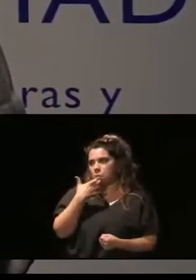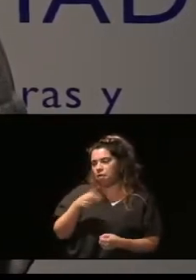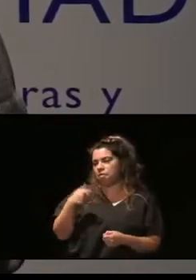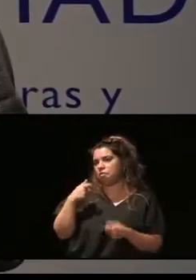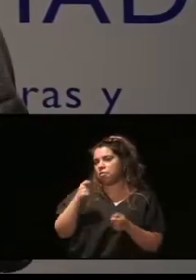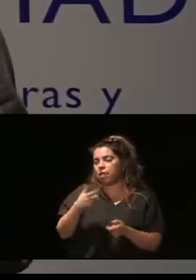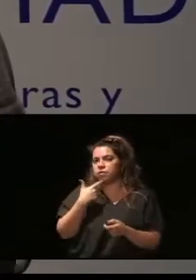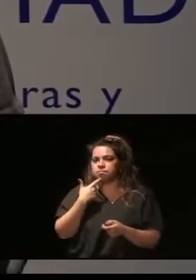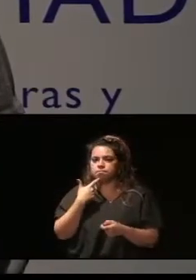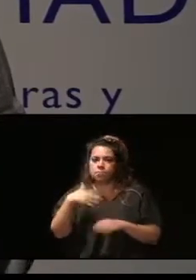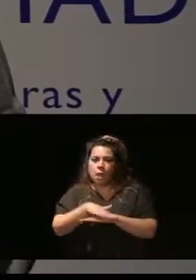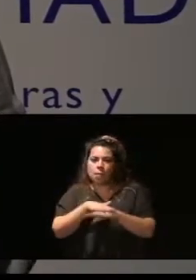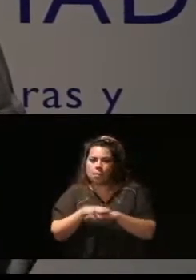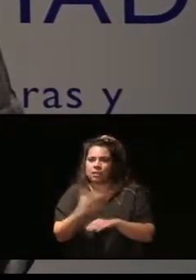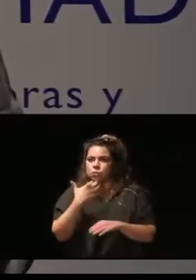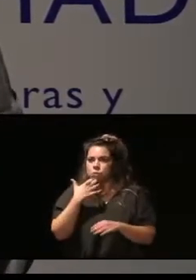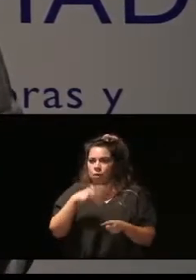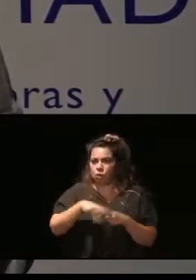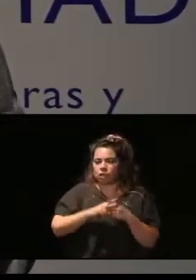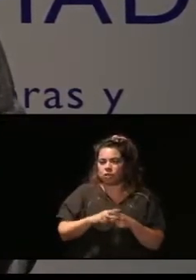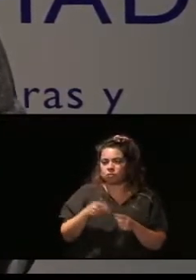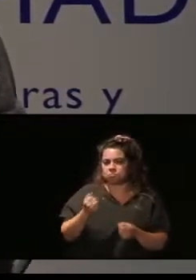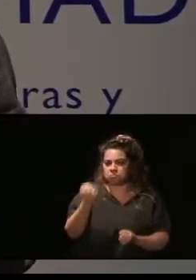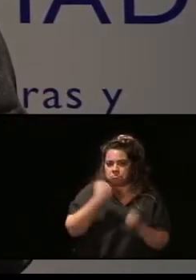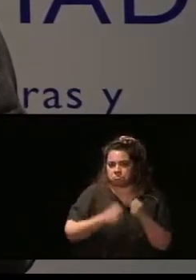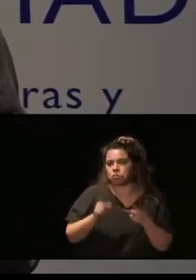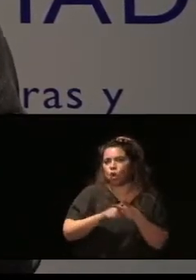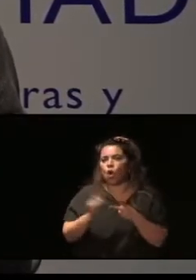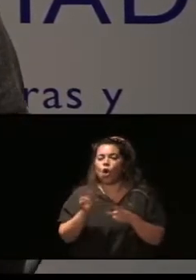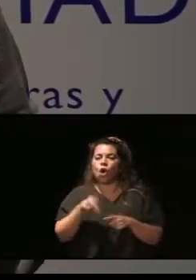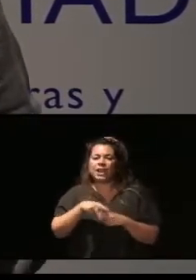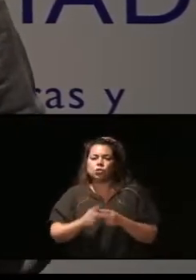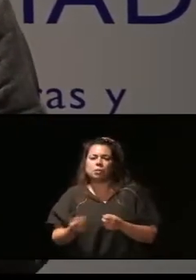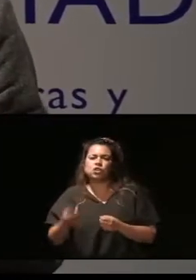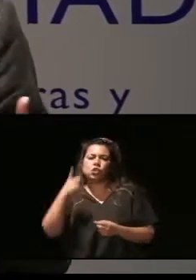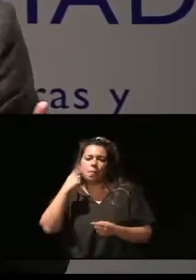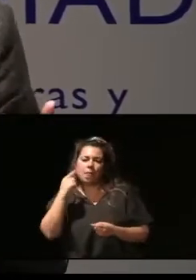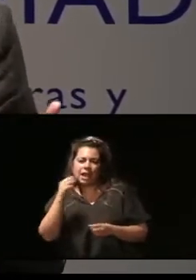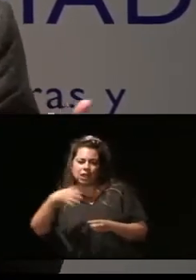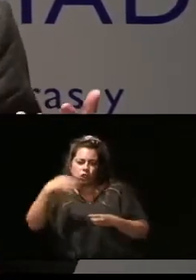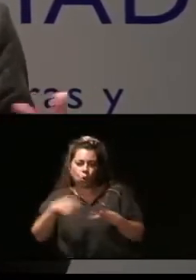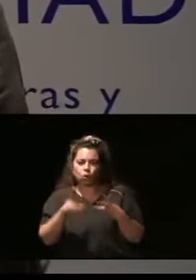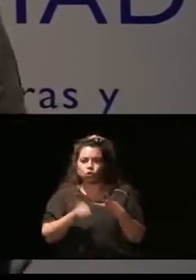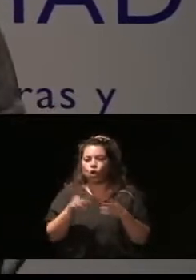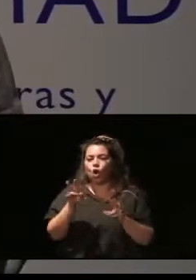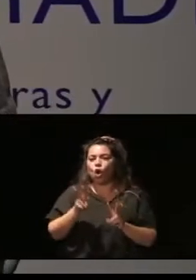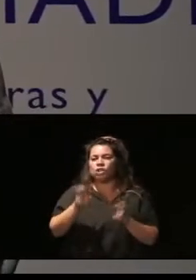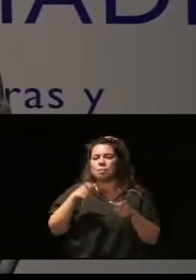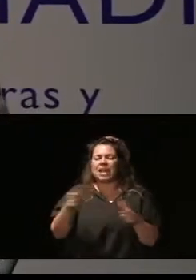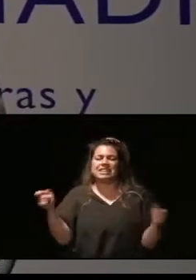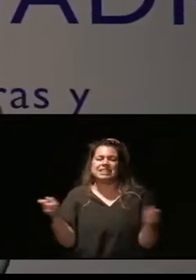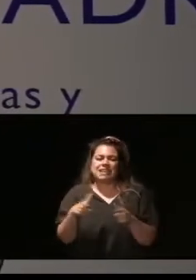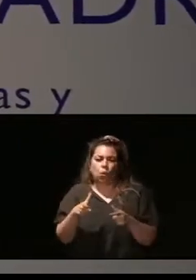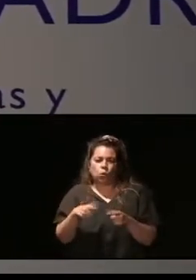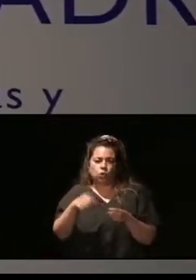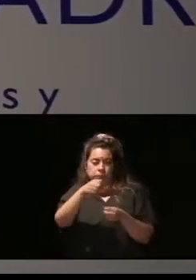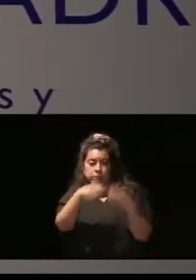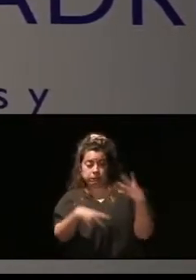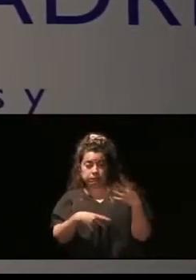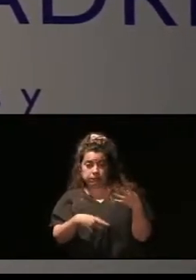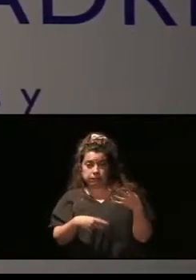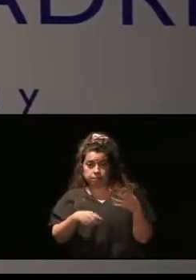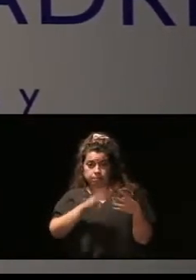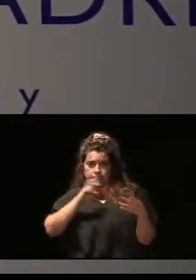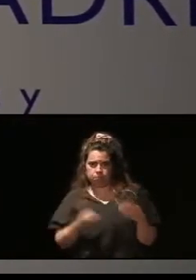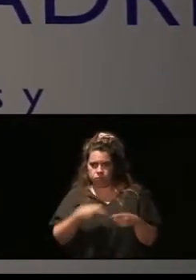sobre instrumentos financieros, instrumentos bancarios, seguros, pólizas de seguros. Bueno, cuestiones que son